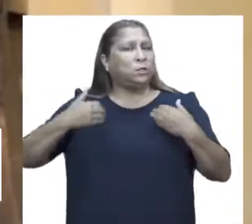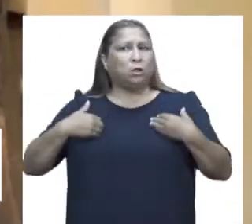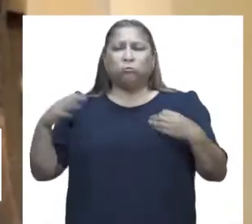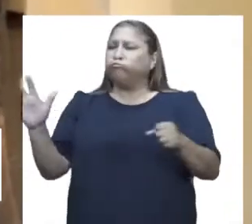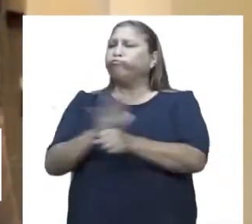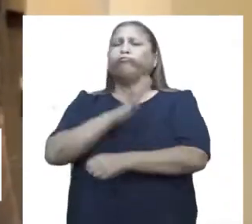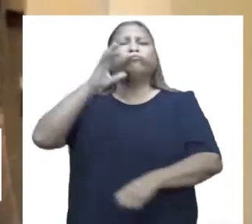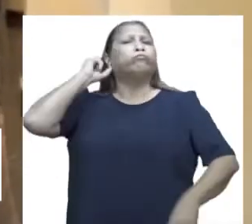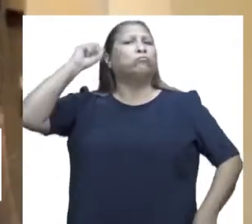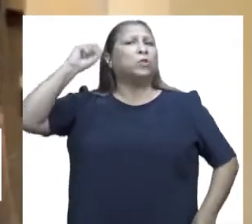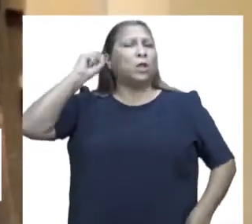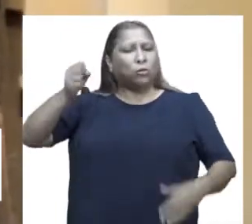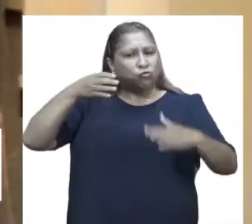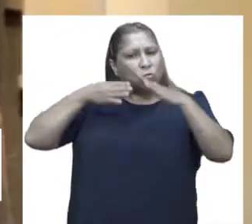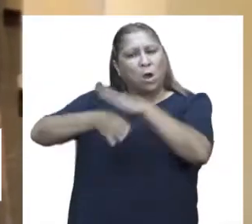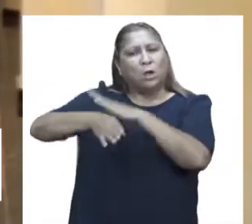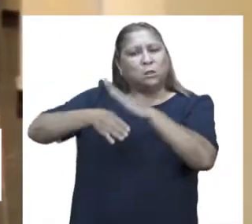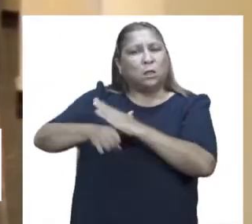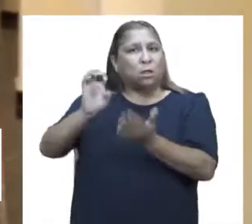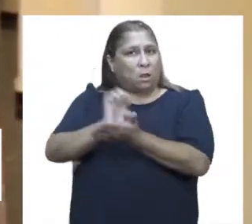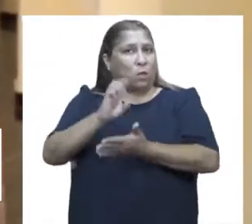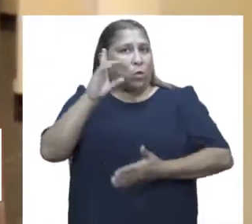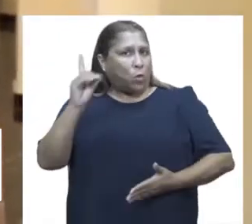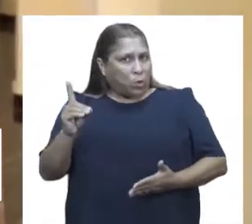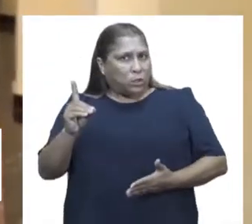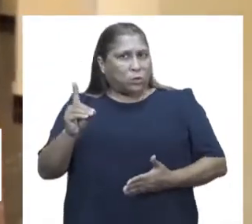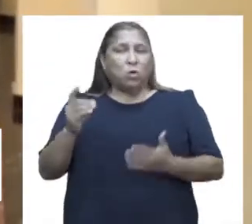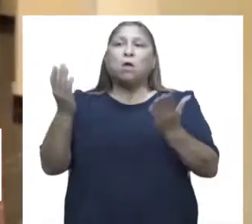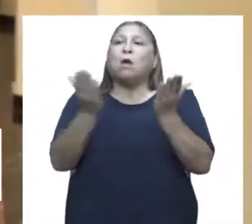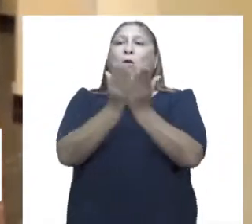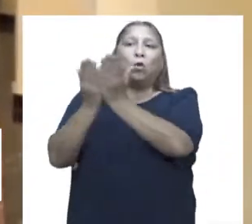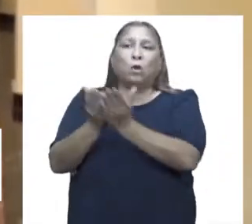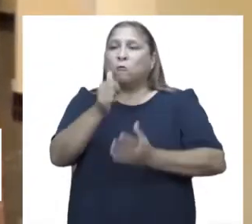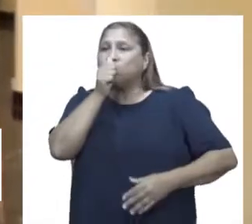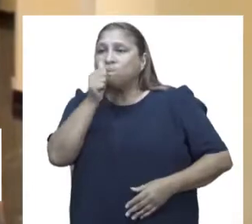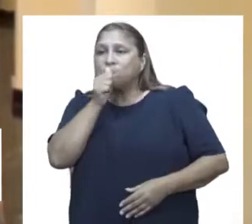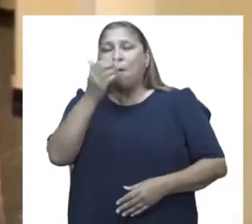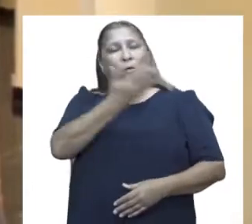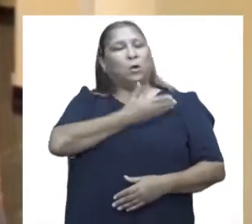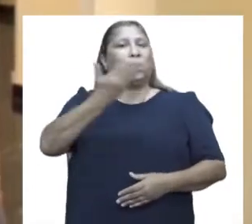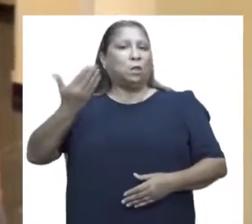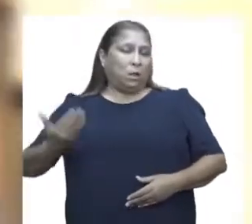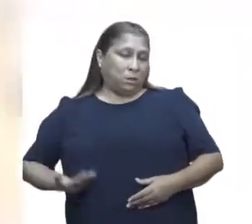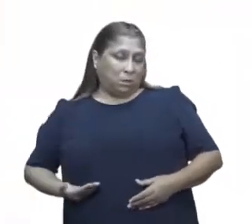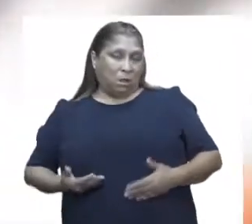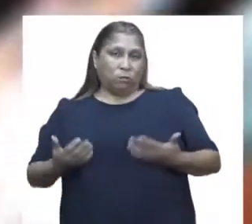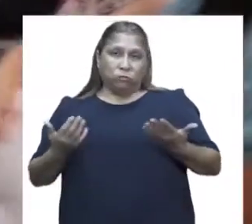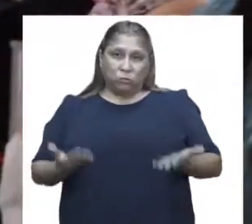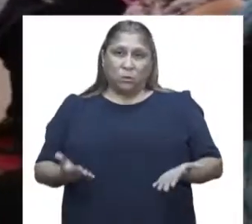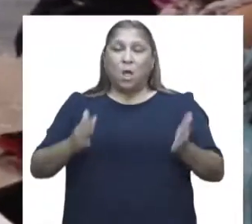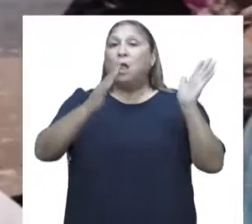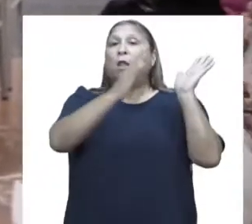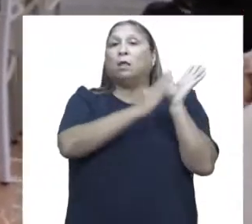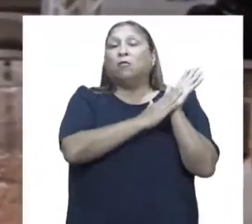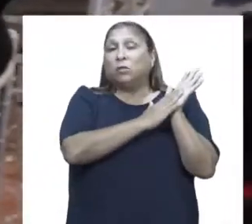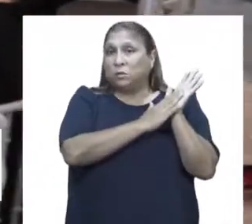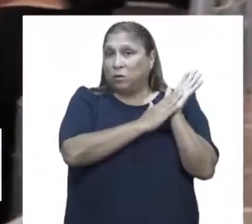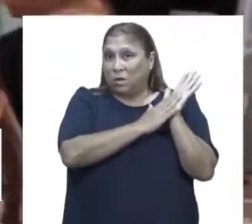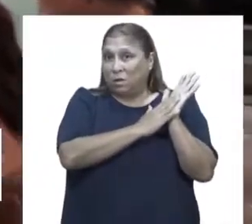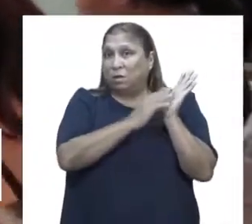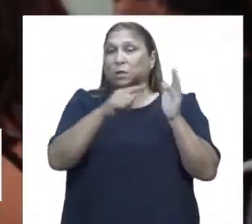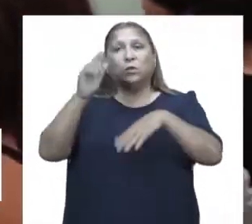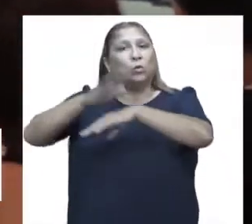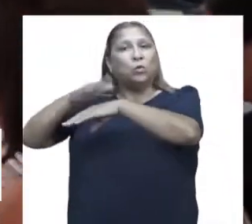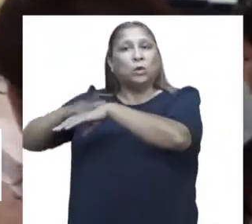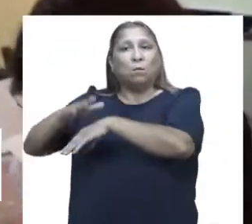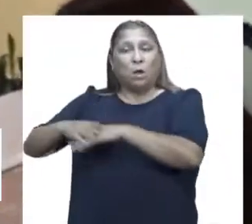derecho a acceder a una educación tanto en colegios públicos como en colegios privados. La Defensoría del Pueblo hizo